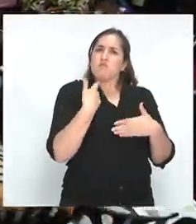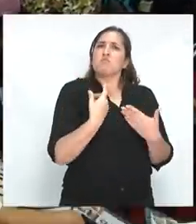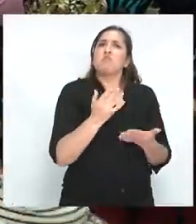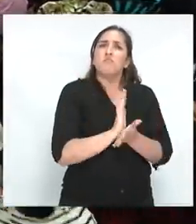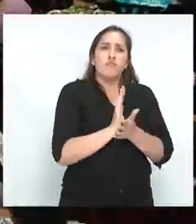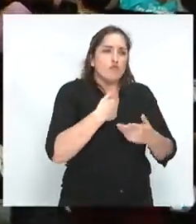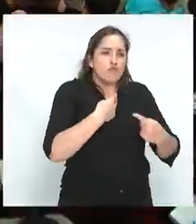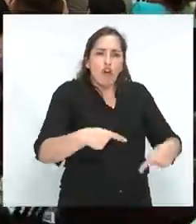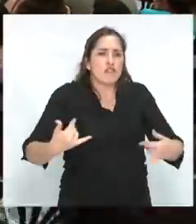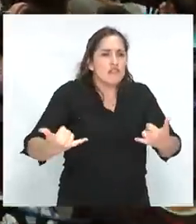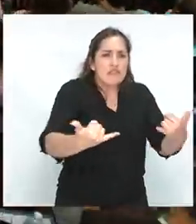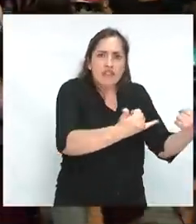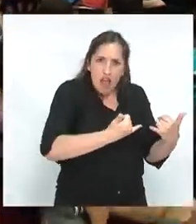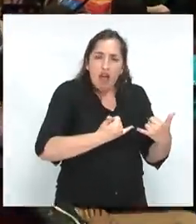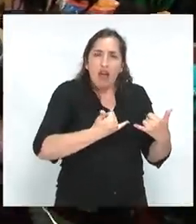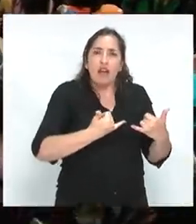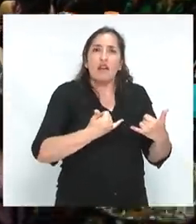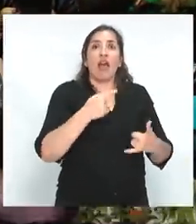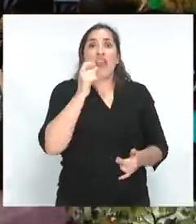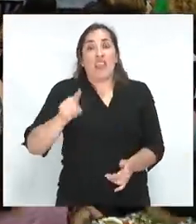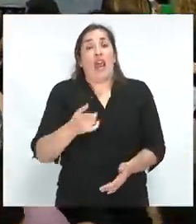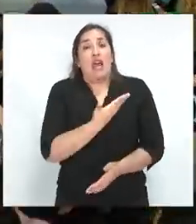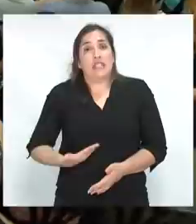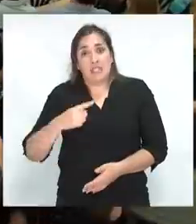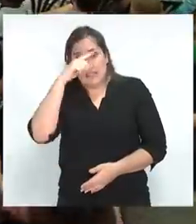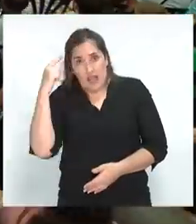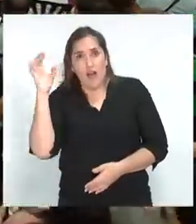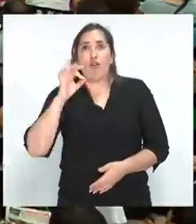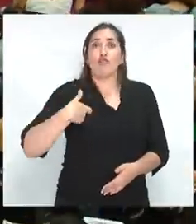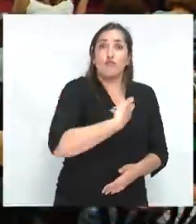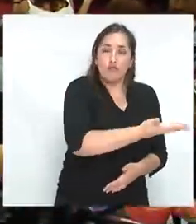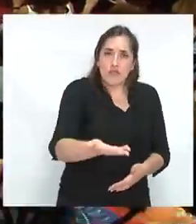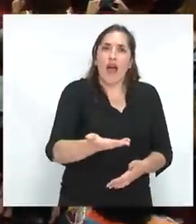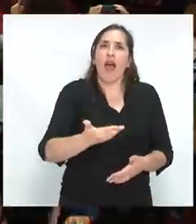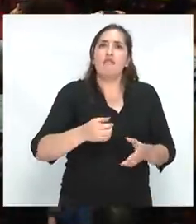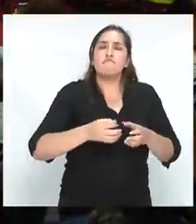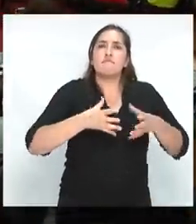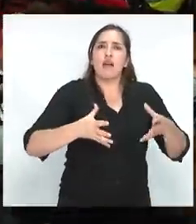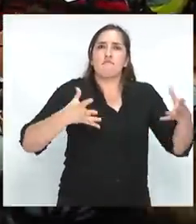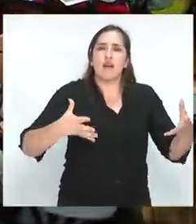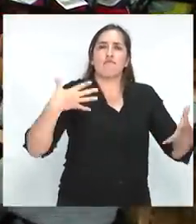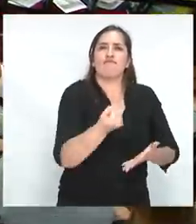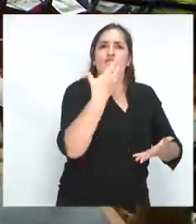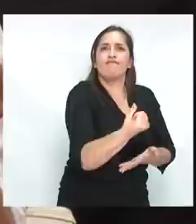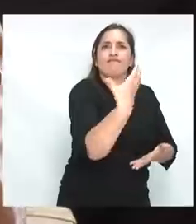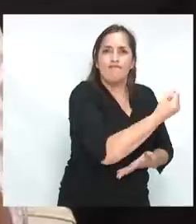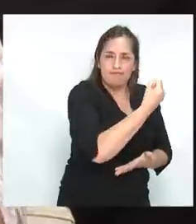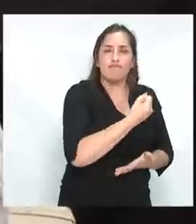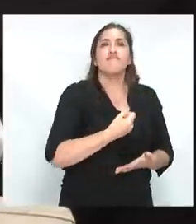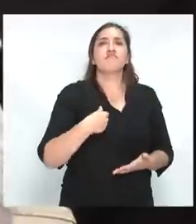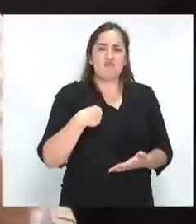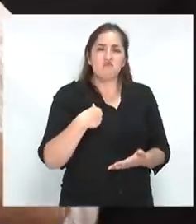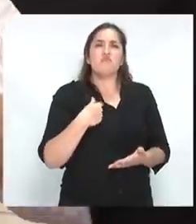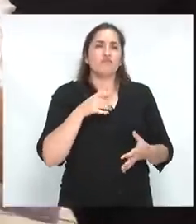bienes comunes, tanto estatales como los sociales. Hemos tenido la capacidad de crear,